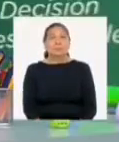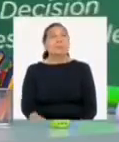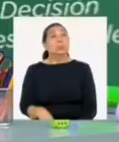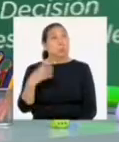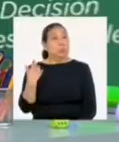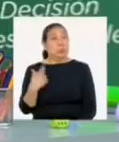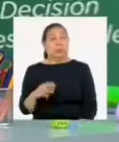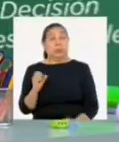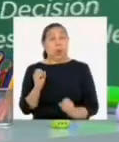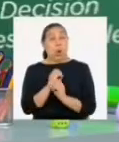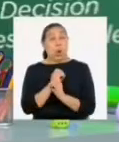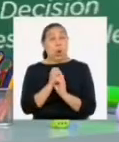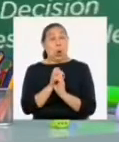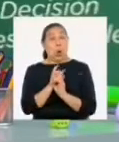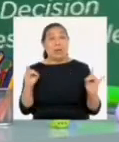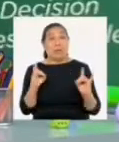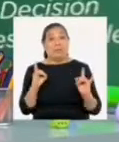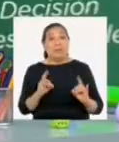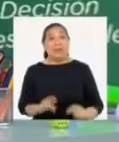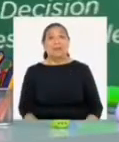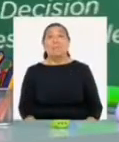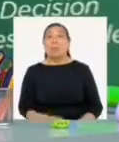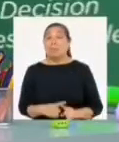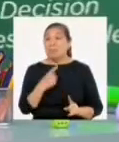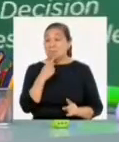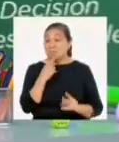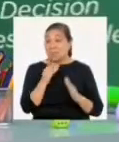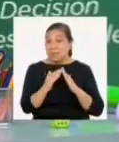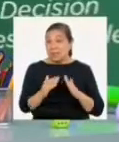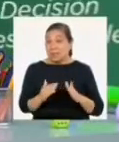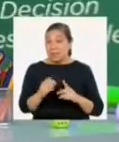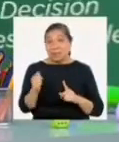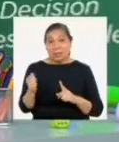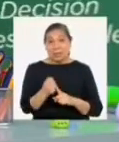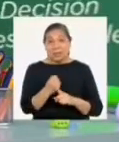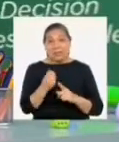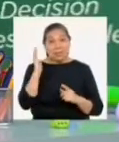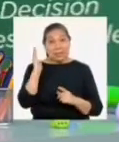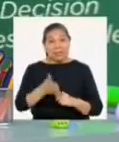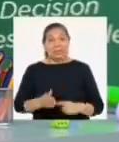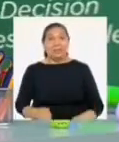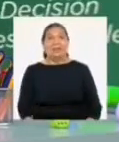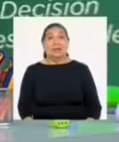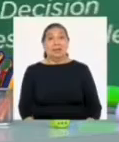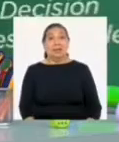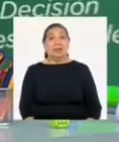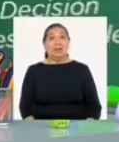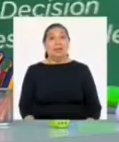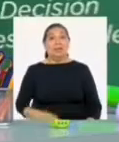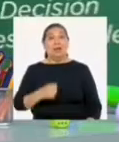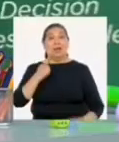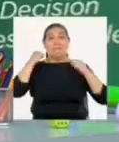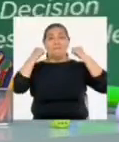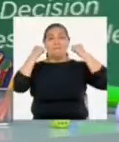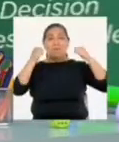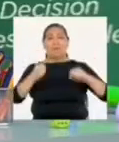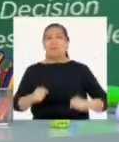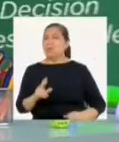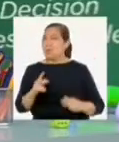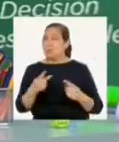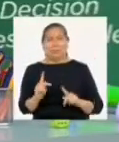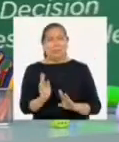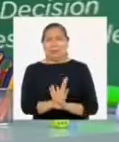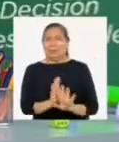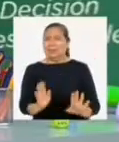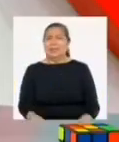¡Ah, su, qué horrible, profesora! Si a alguna mujer en mi casa la amenazaran con castigarla, alzaríamos nuestra voz de protesta y